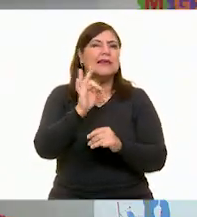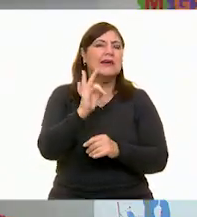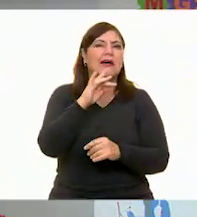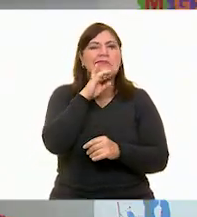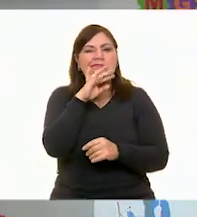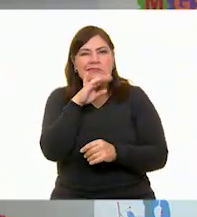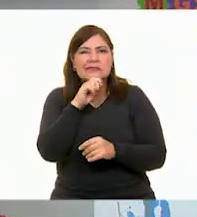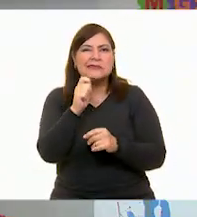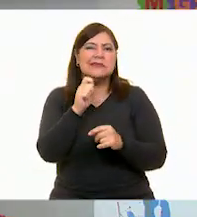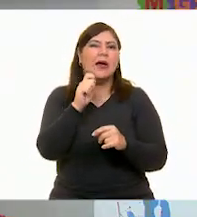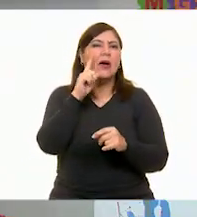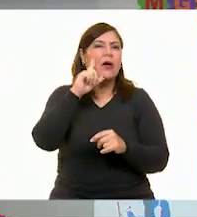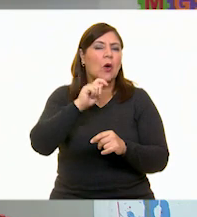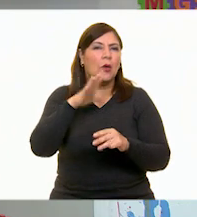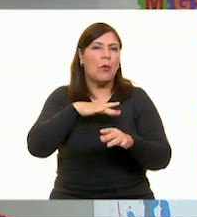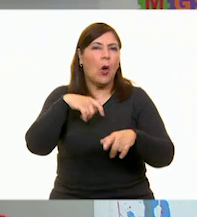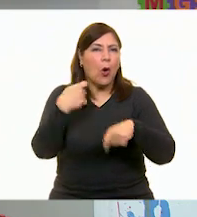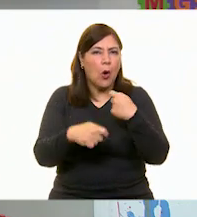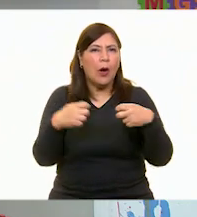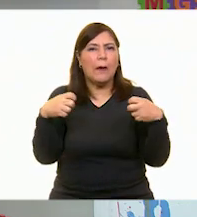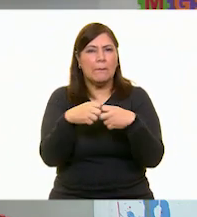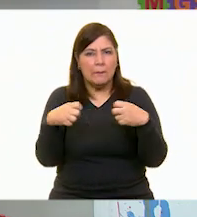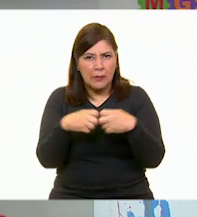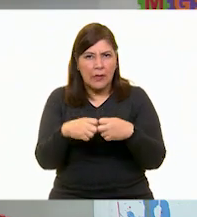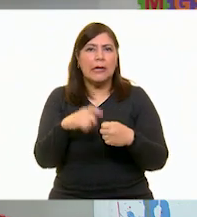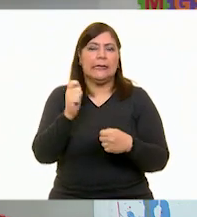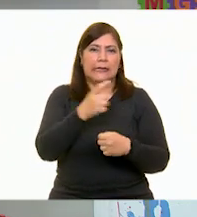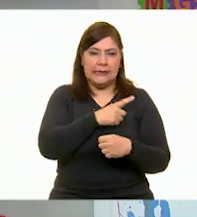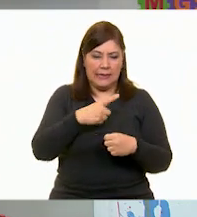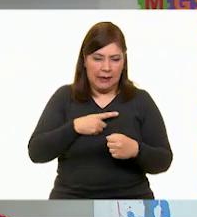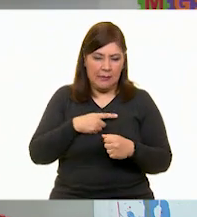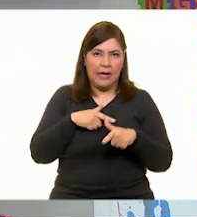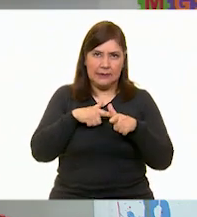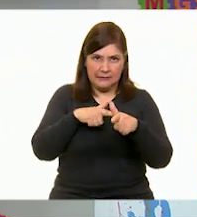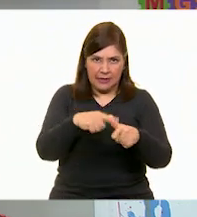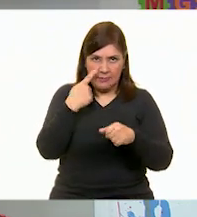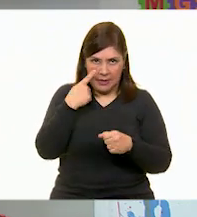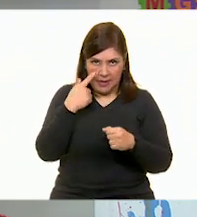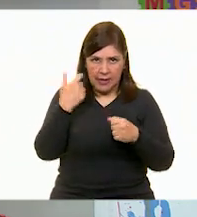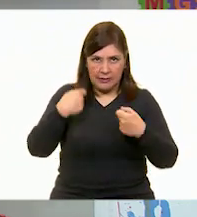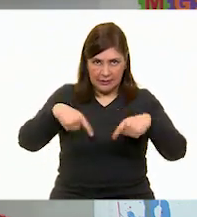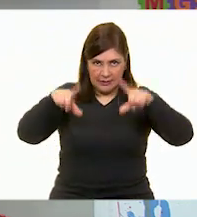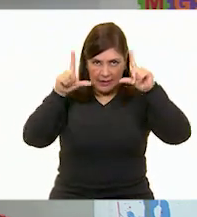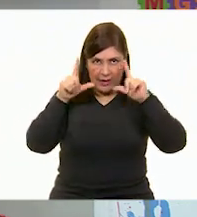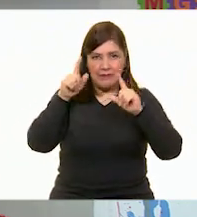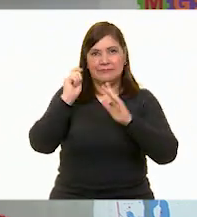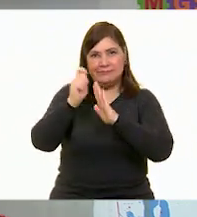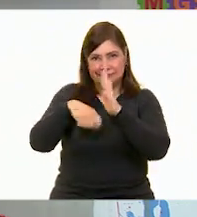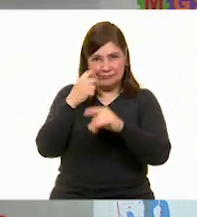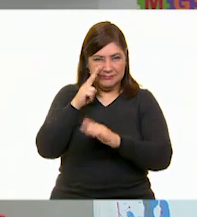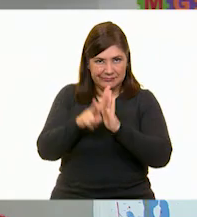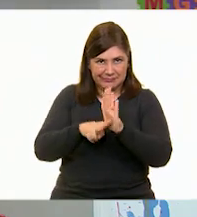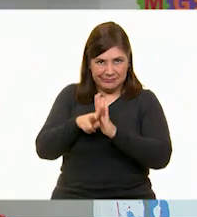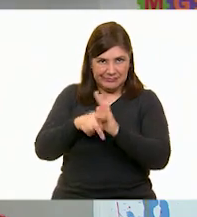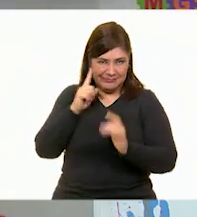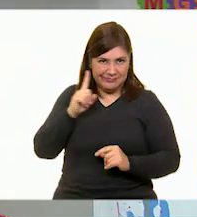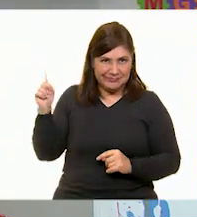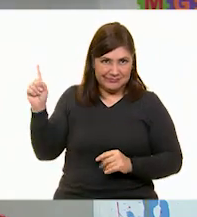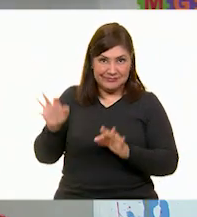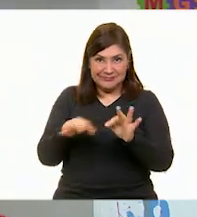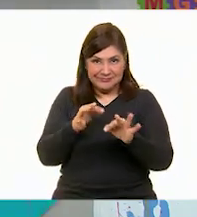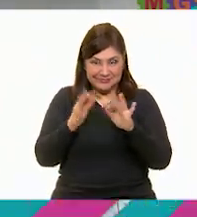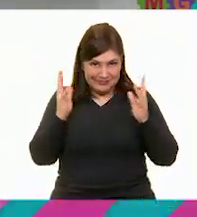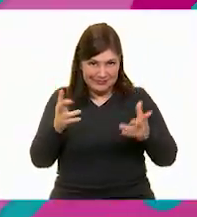para informarnos y seguir cruzando nuestro río. Así que vamos a ver y escuchar el siguiente video. ¿Están listos y listas? ¡Sí!